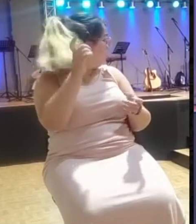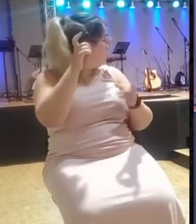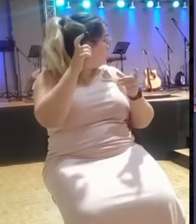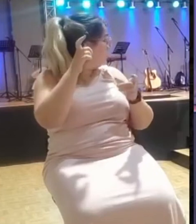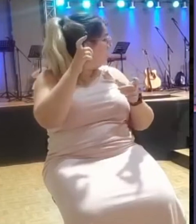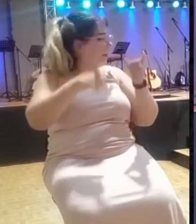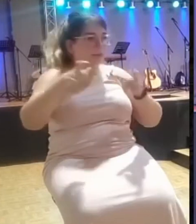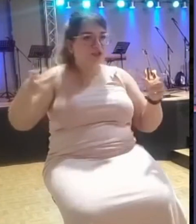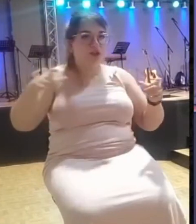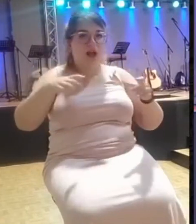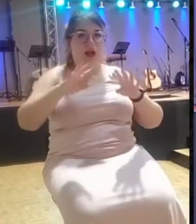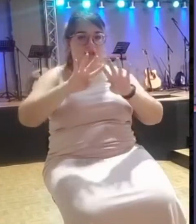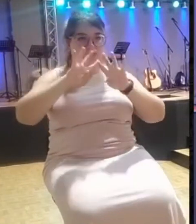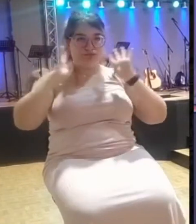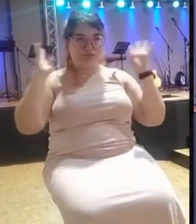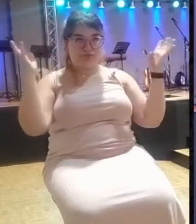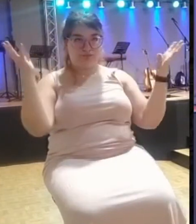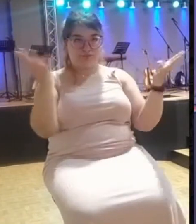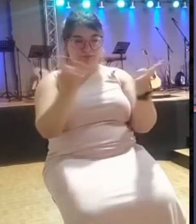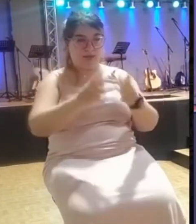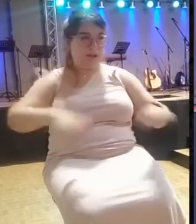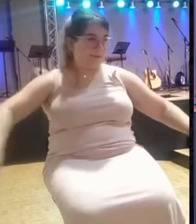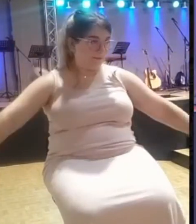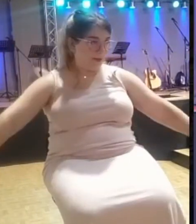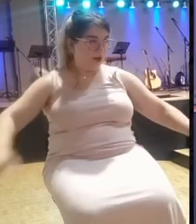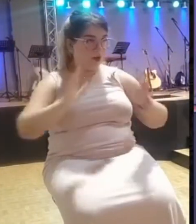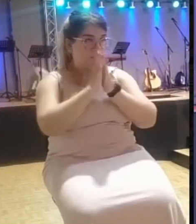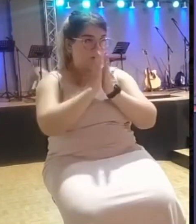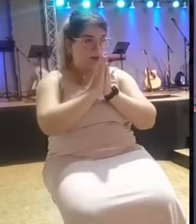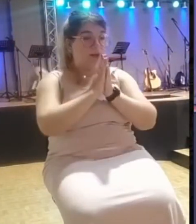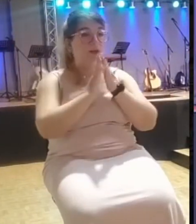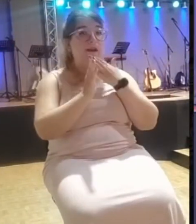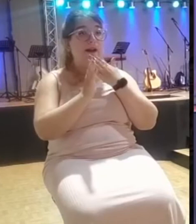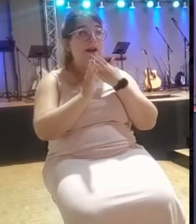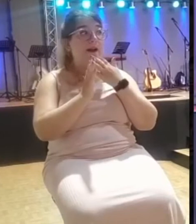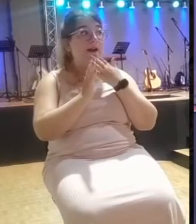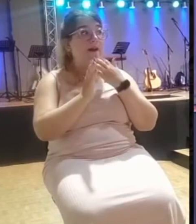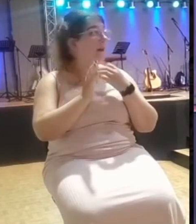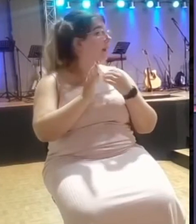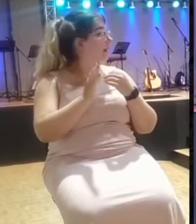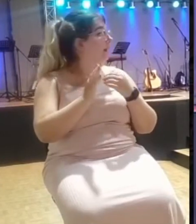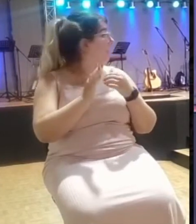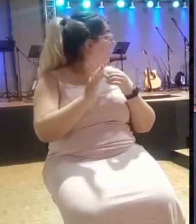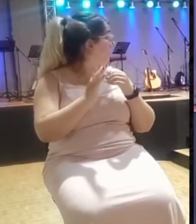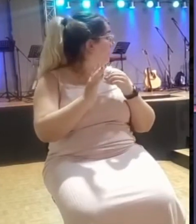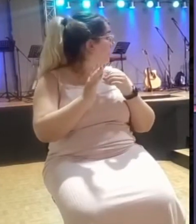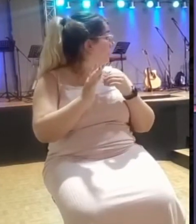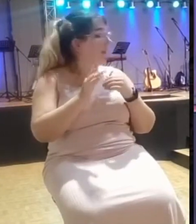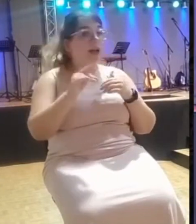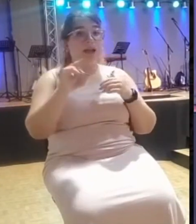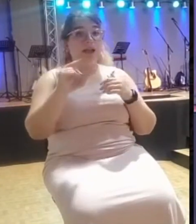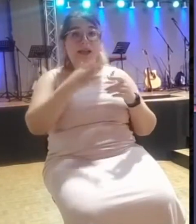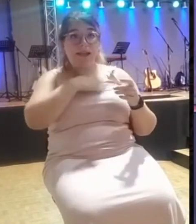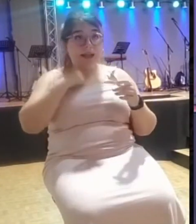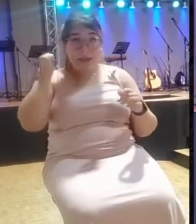agarrado de las manos y la gente estaba orando. Bueno, pues este hombre lo que vio eran policías que estaban a todo alrededor.